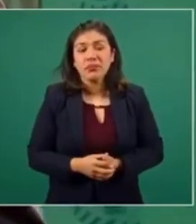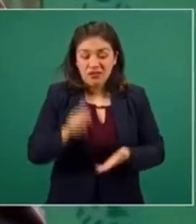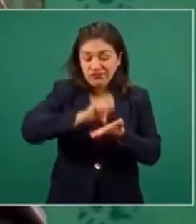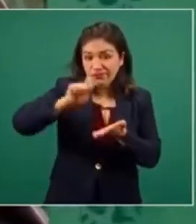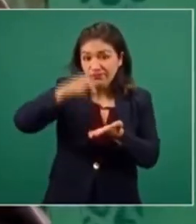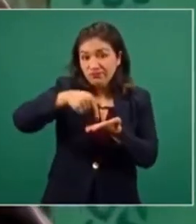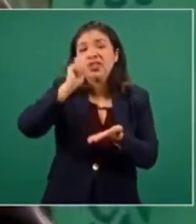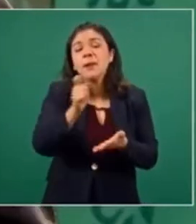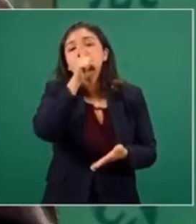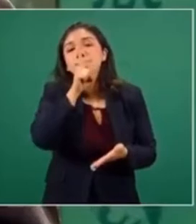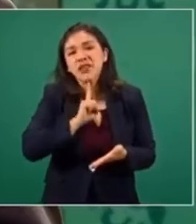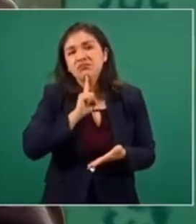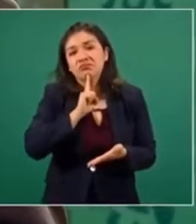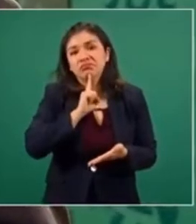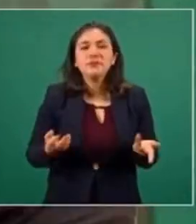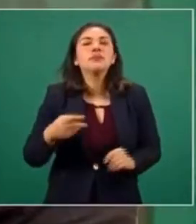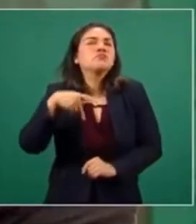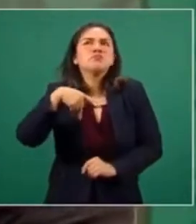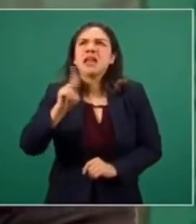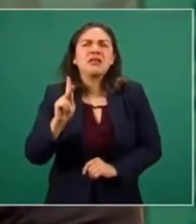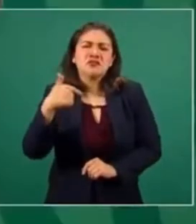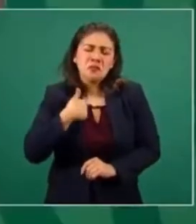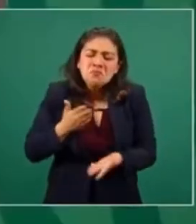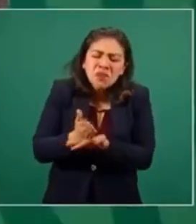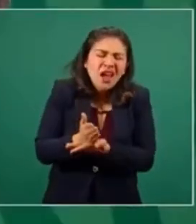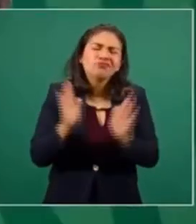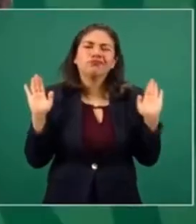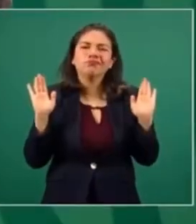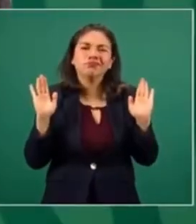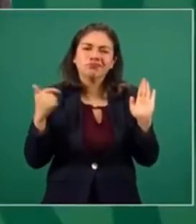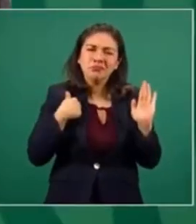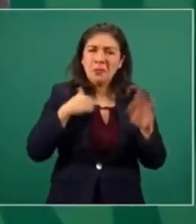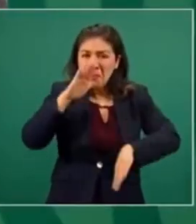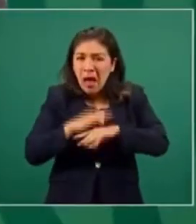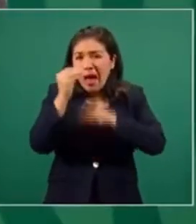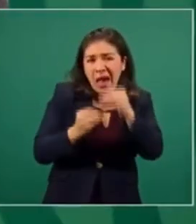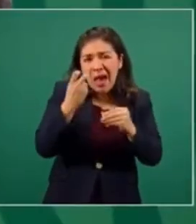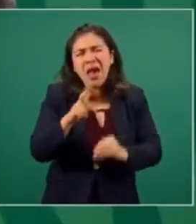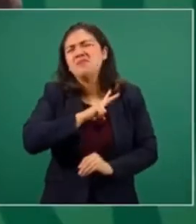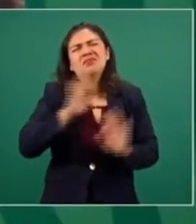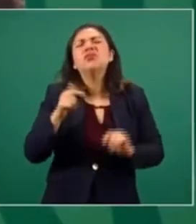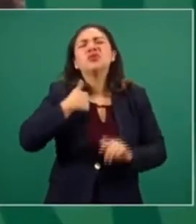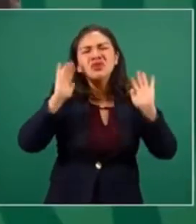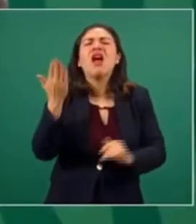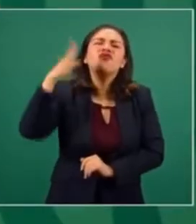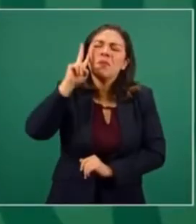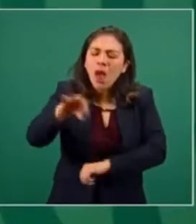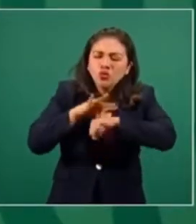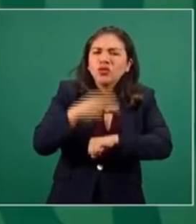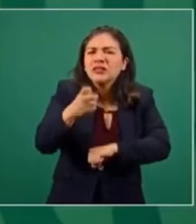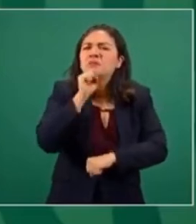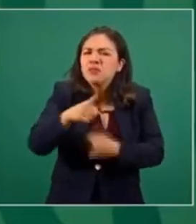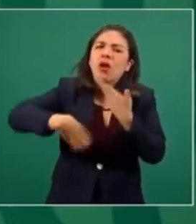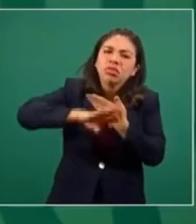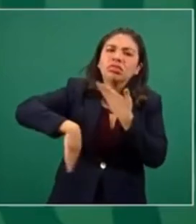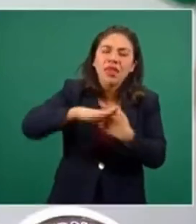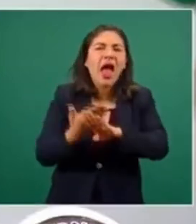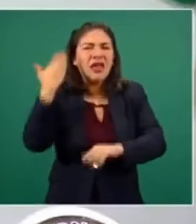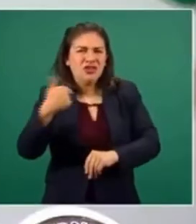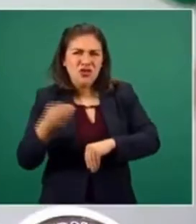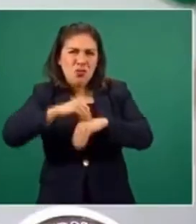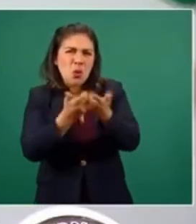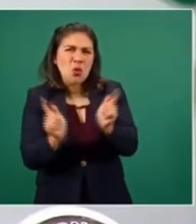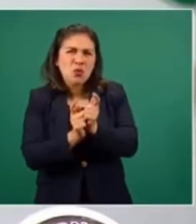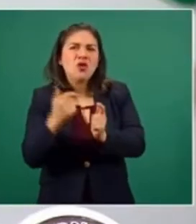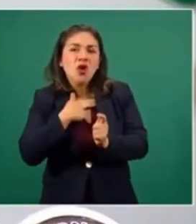mintió. O es maga. No me meto yo en esas cosas, no nos metemos, no nos corresponde. Nosotros padecimos mucho cuando estábamos en la